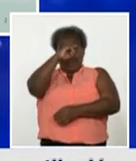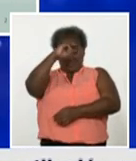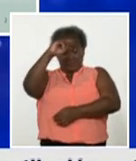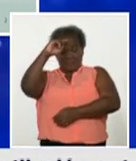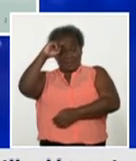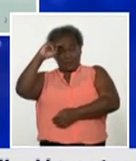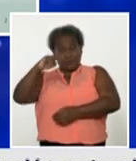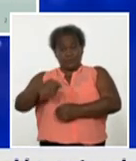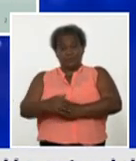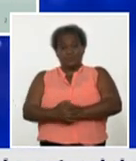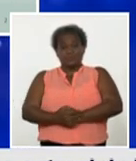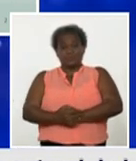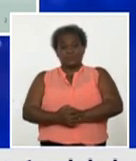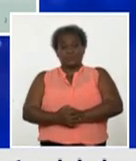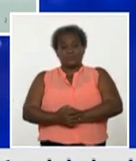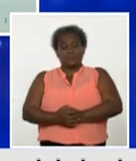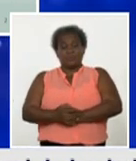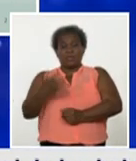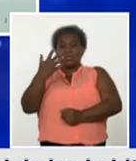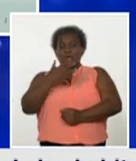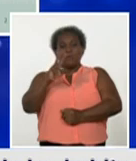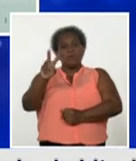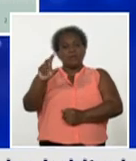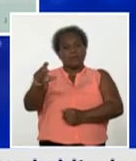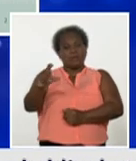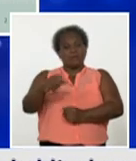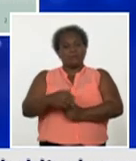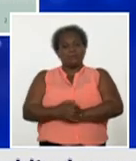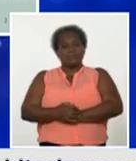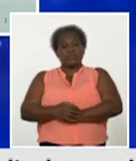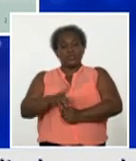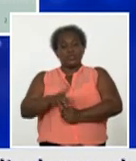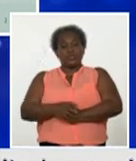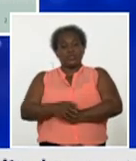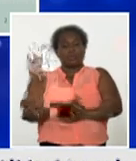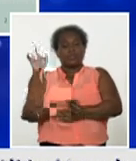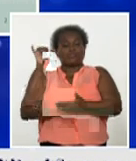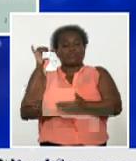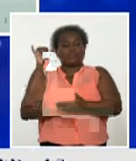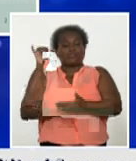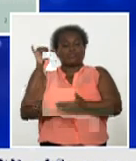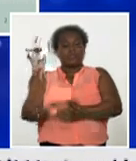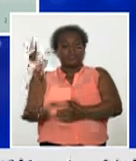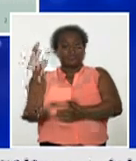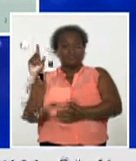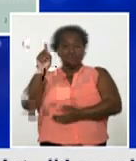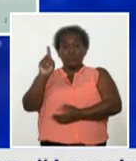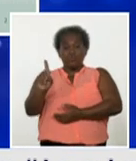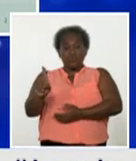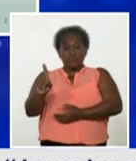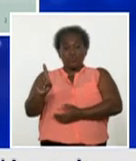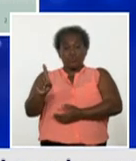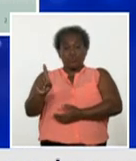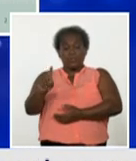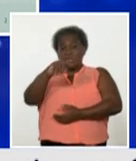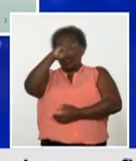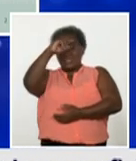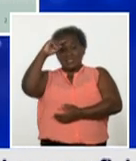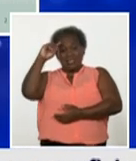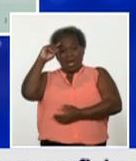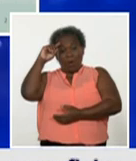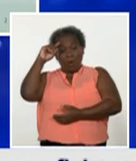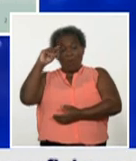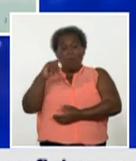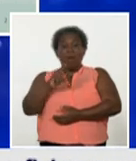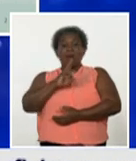digo perdón en Villaclara dos casos importados de Saguala Grande y uno de Santa